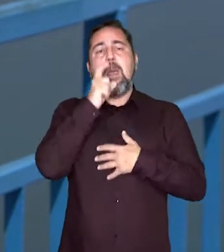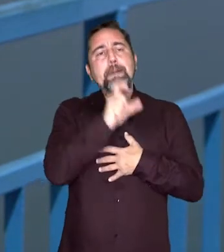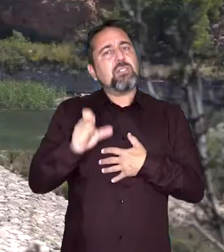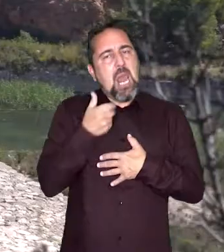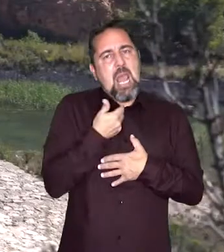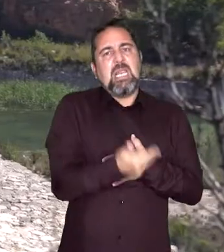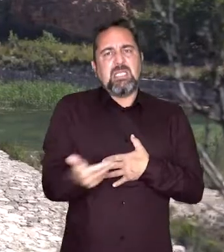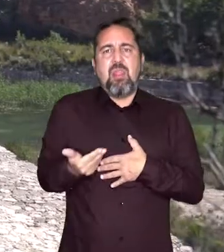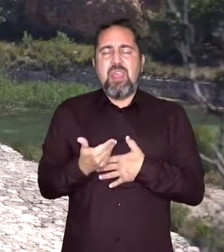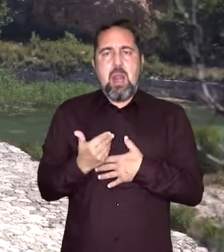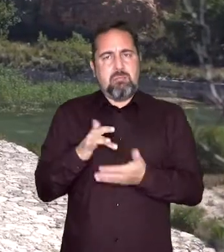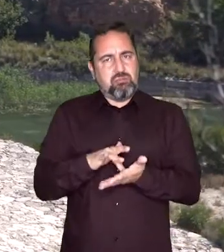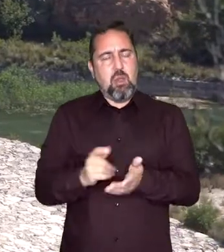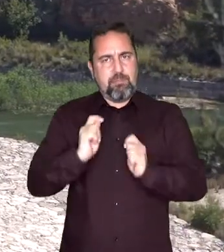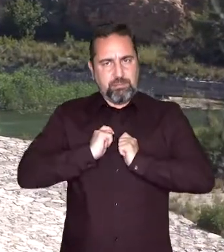esencial.